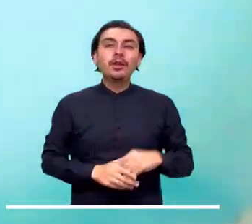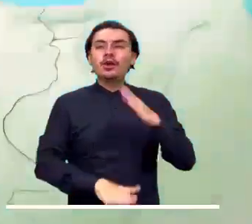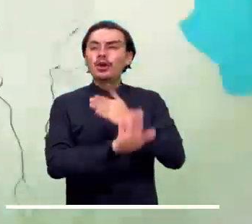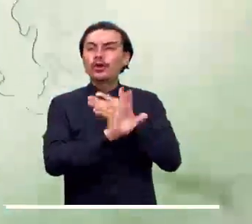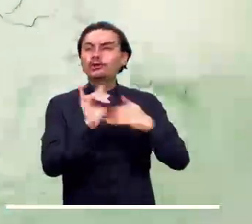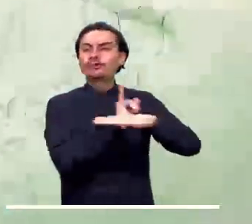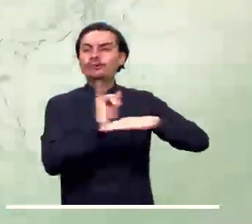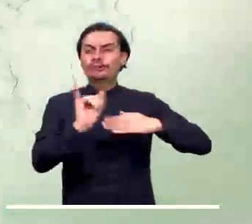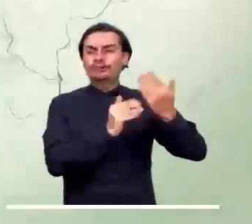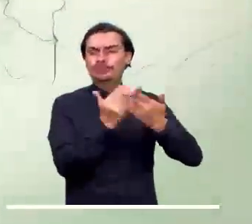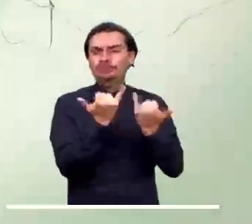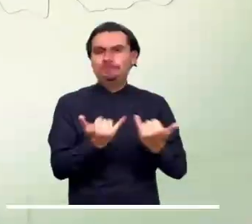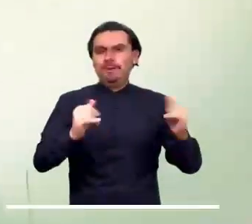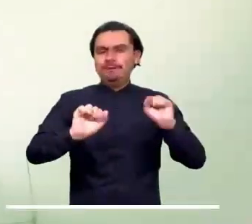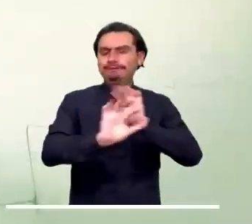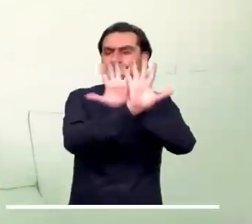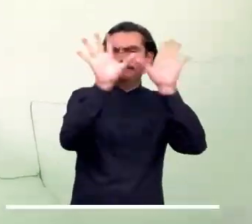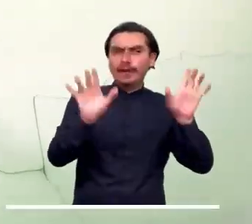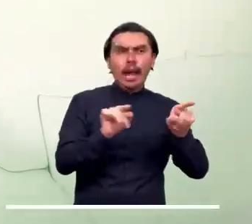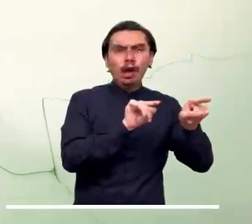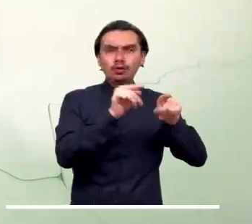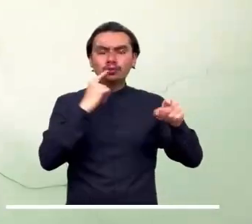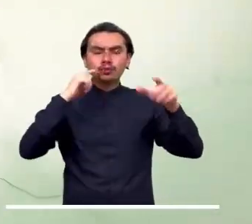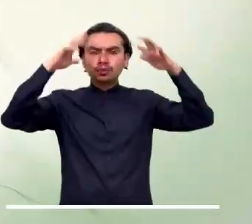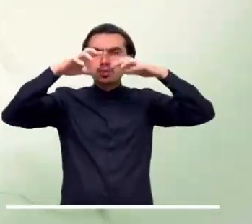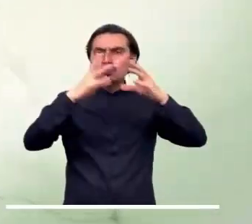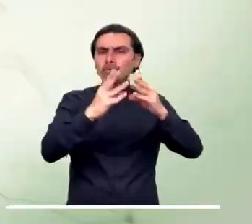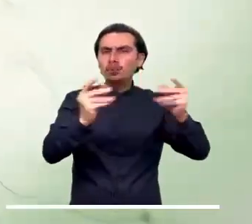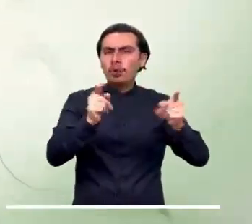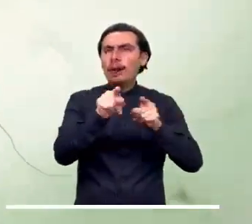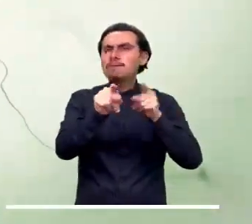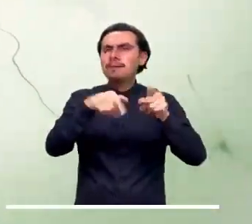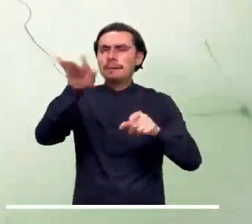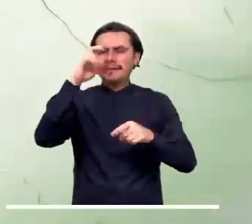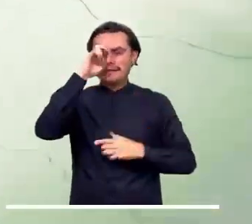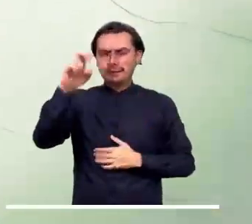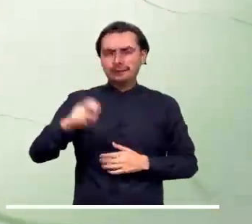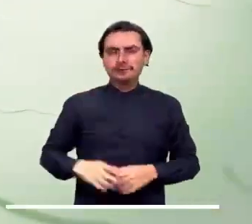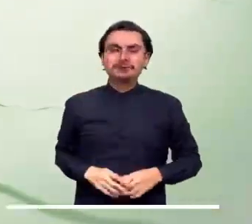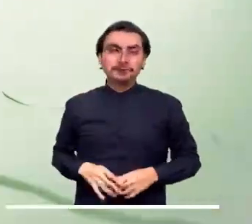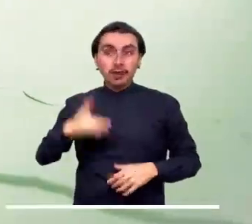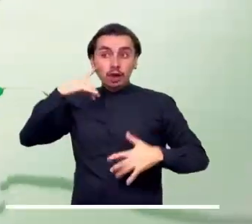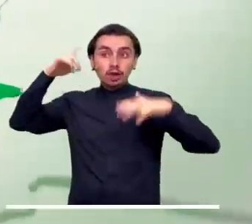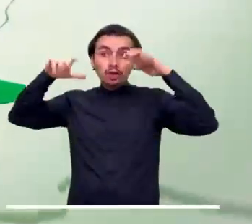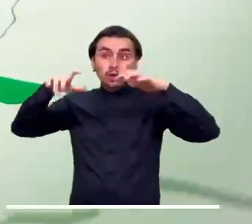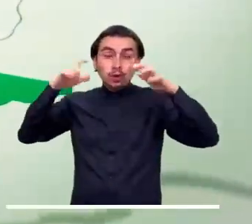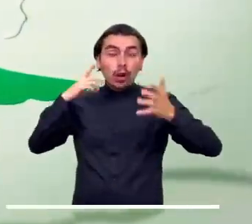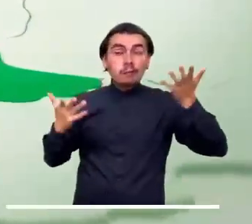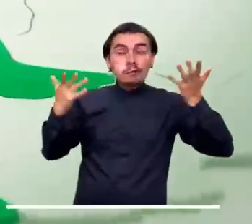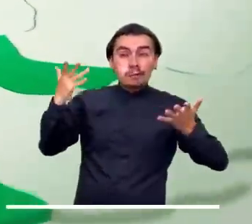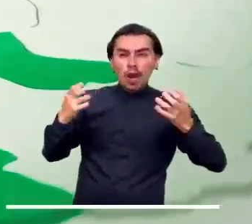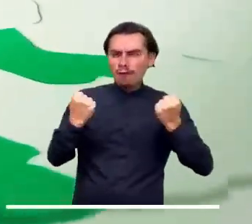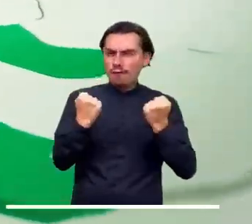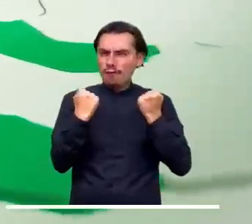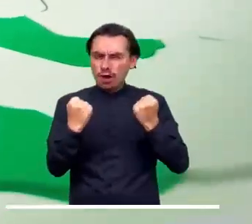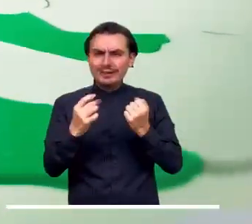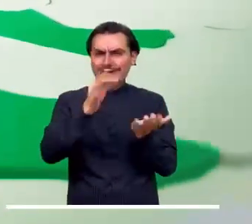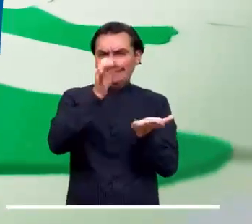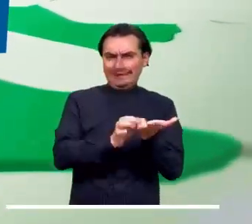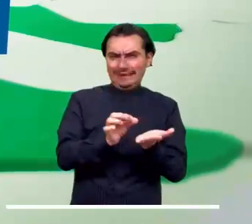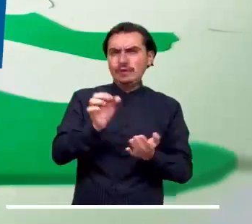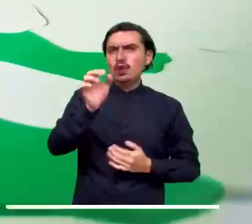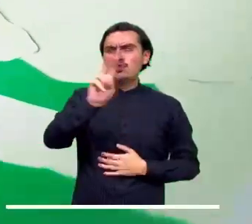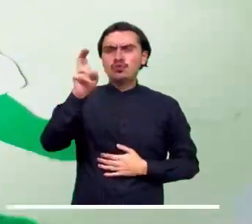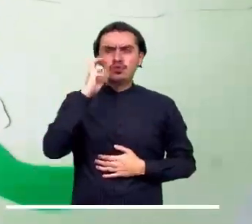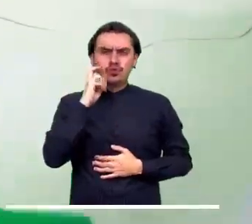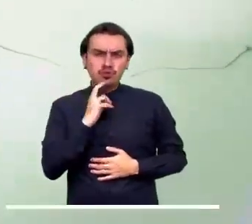podríamos experimentar lluvias ligeras y moderadas en el centro y sur de Chocó. En el resto del área se advierte tiempo seco.